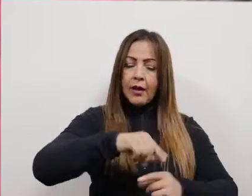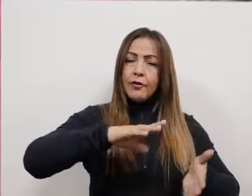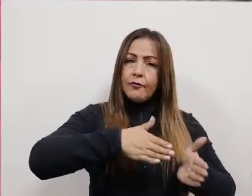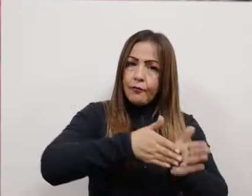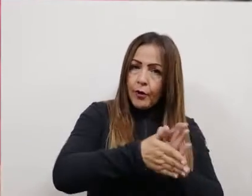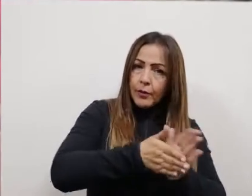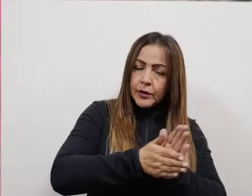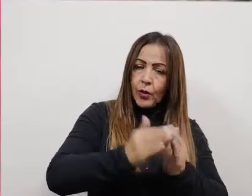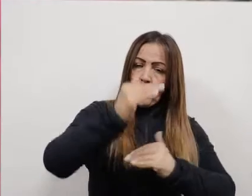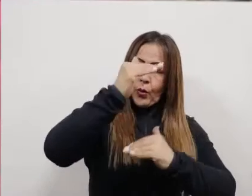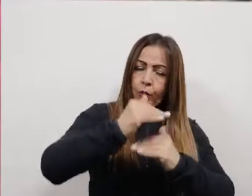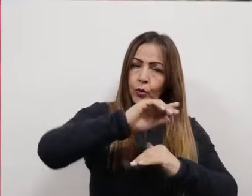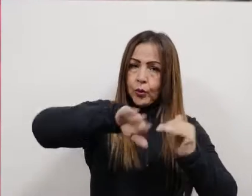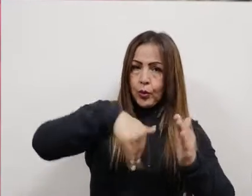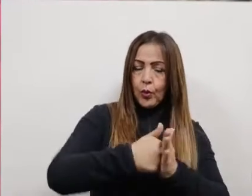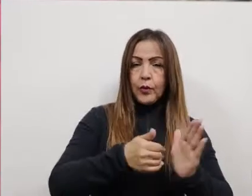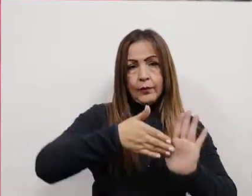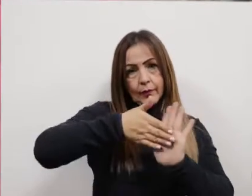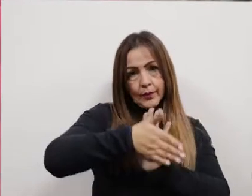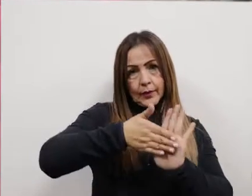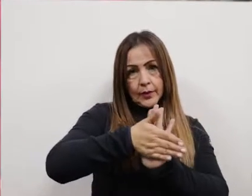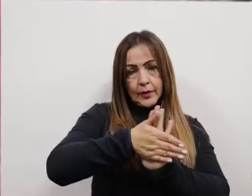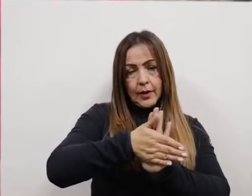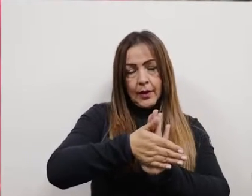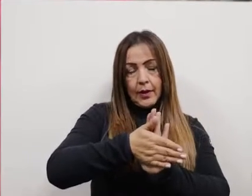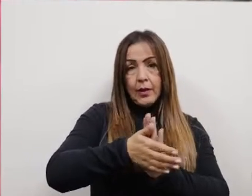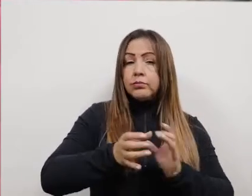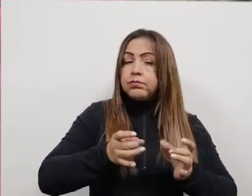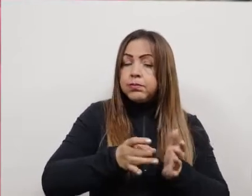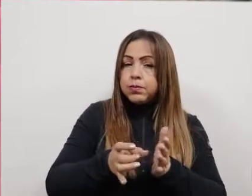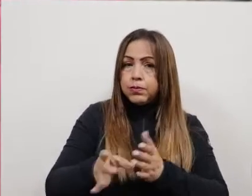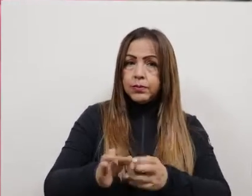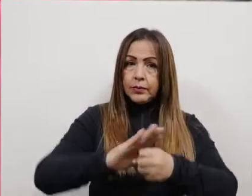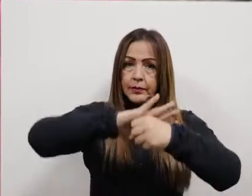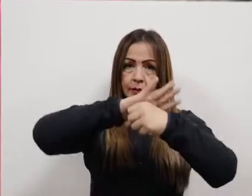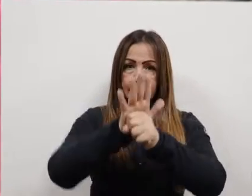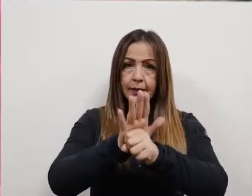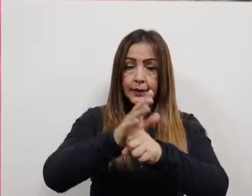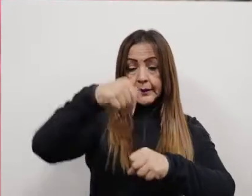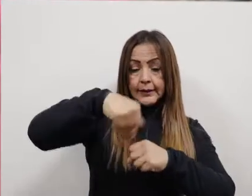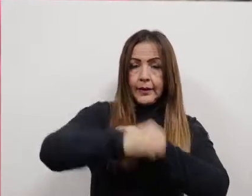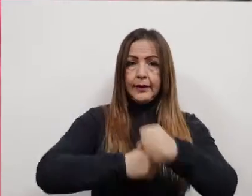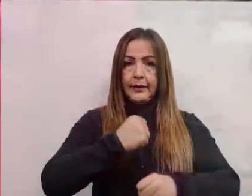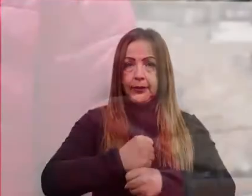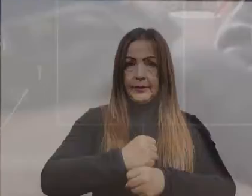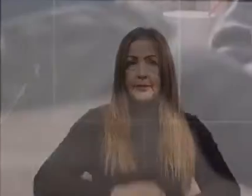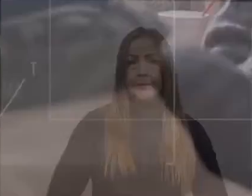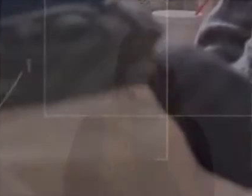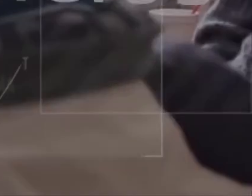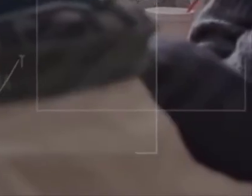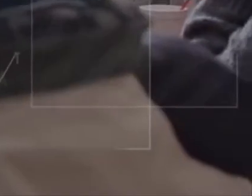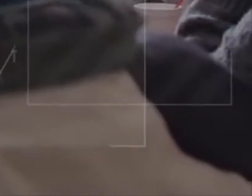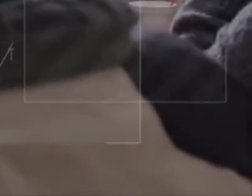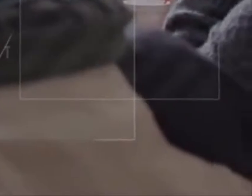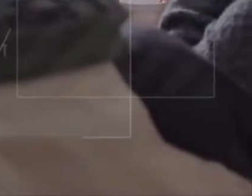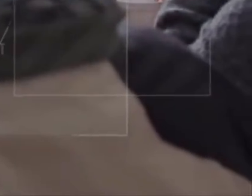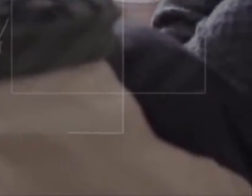boletín epidemiológico consolidado de toda la información de la emergencia sanitaria durante la vigencia que está terminando.